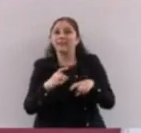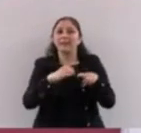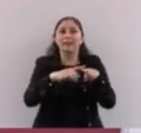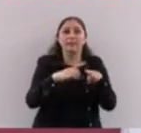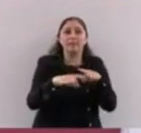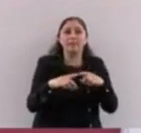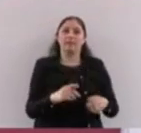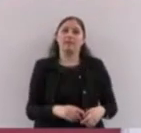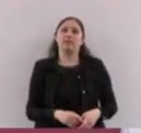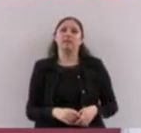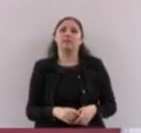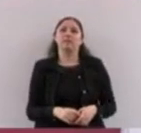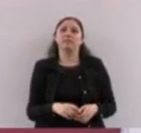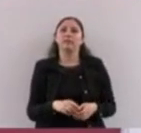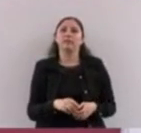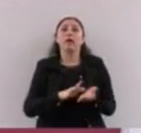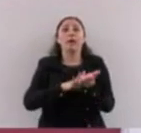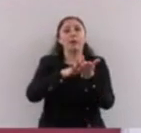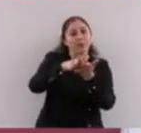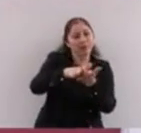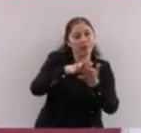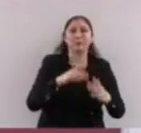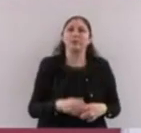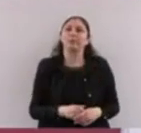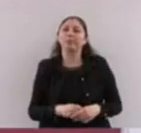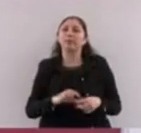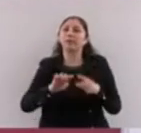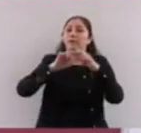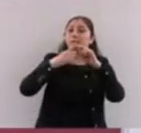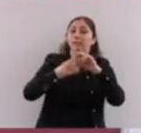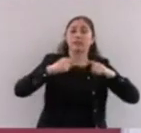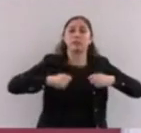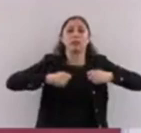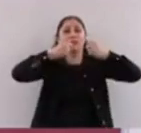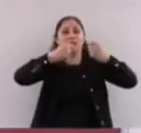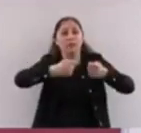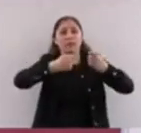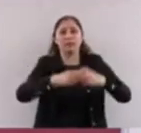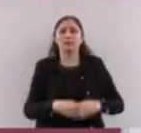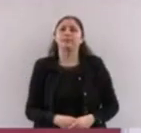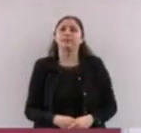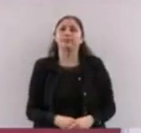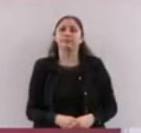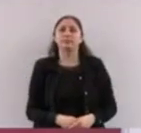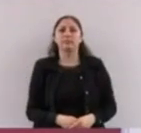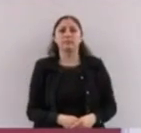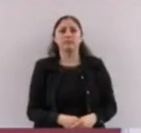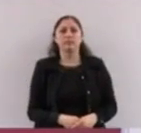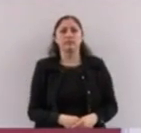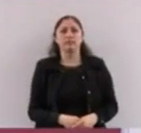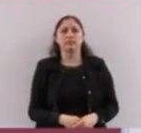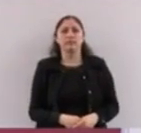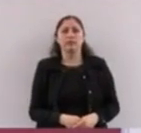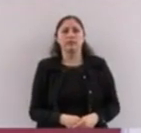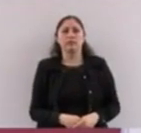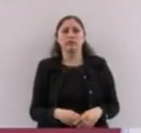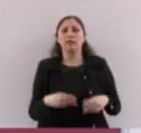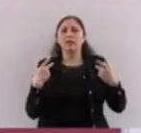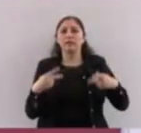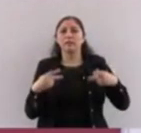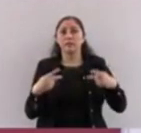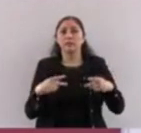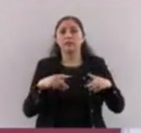de México particularmente. Bueno, iniciamos aquí la entrega a los productores, a los campesinos y